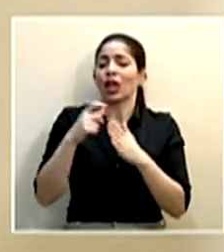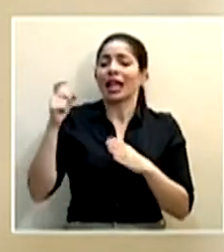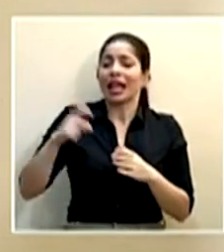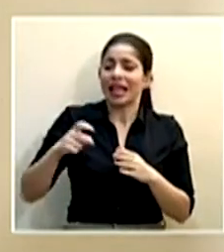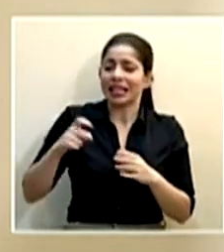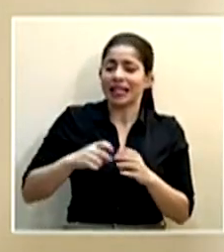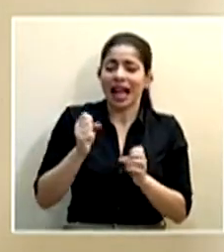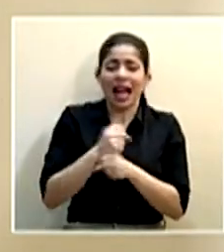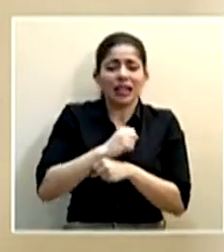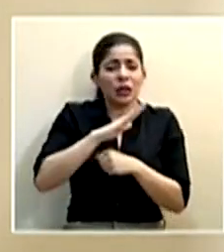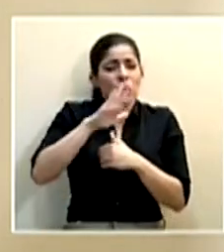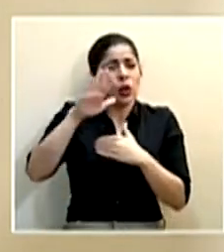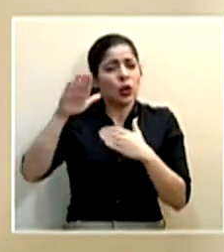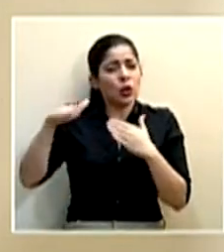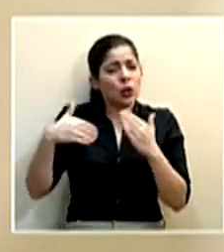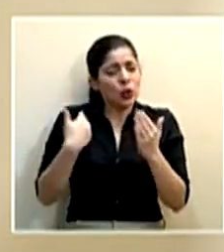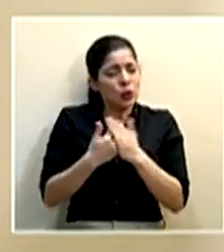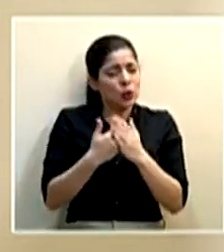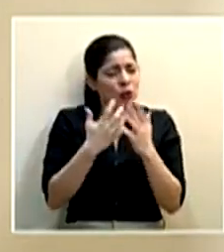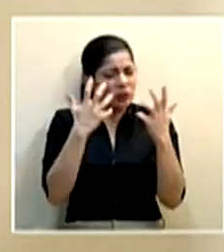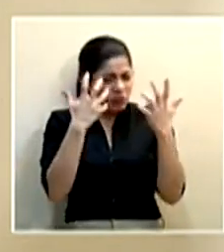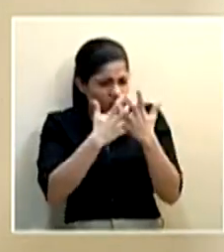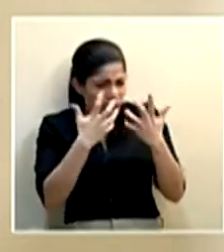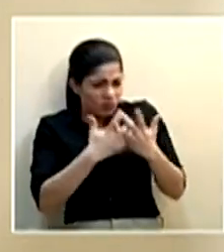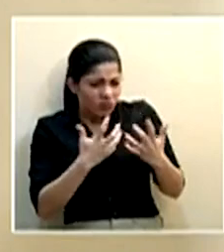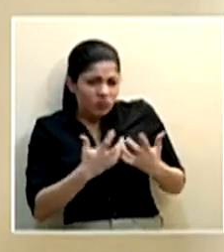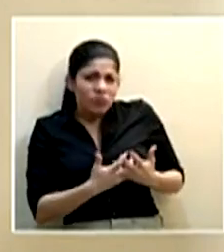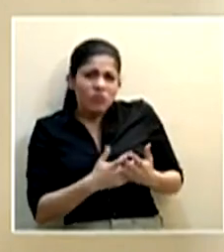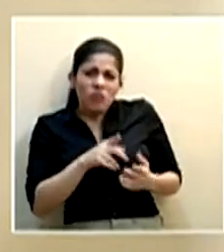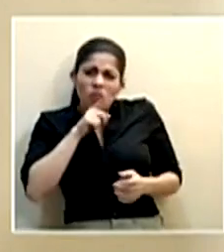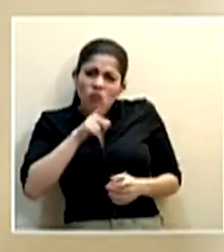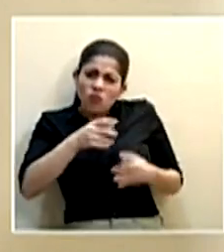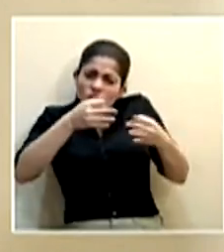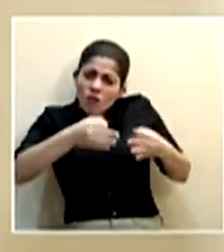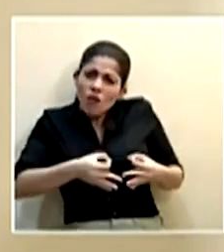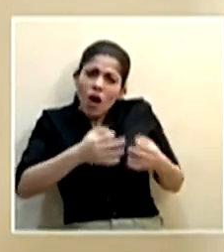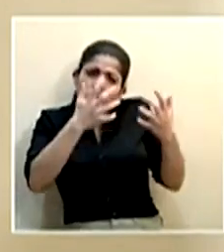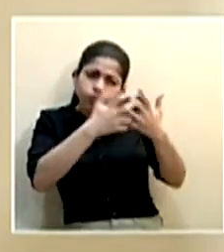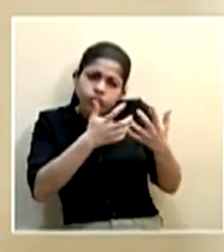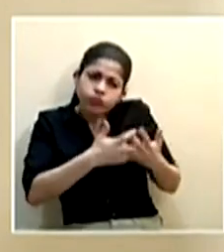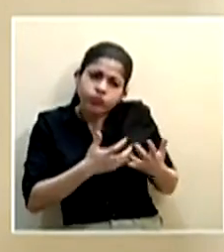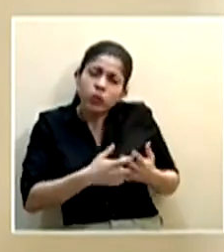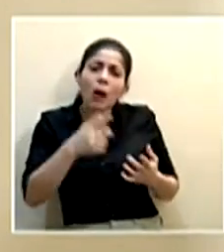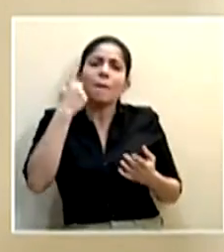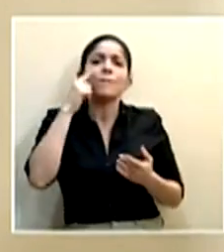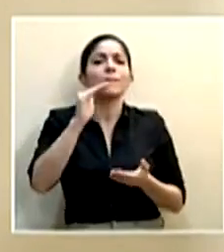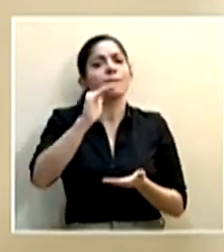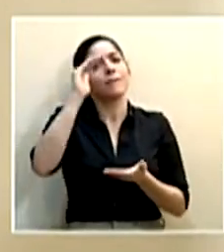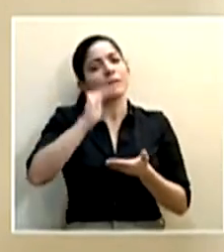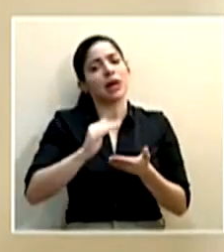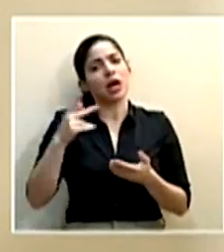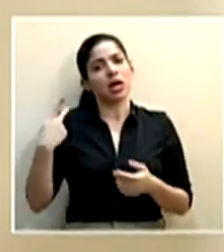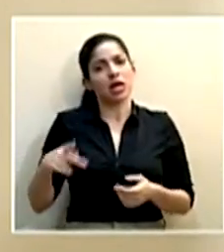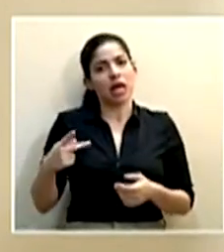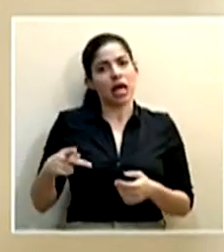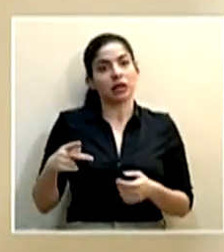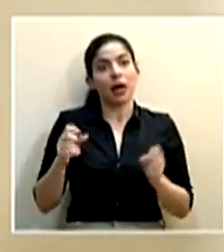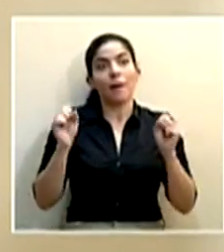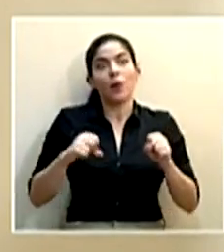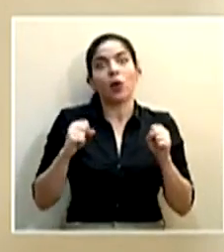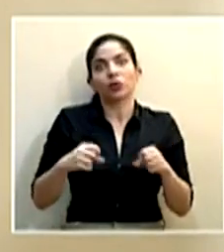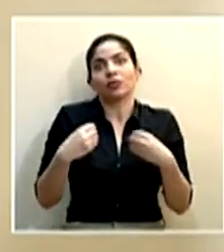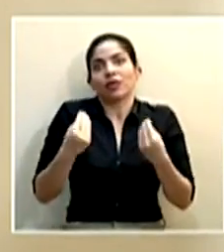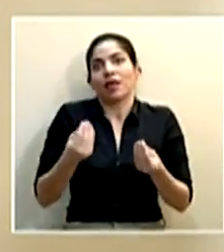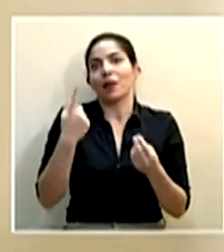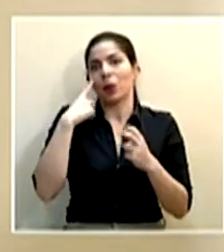de hacer lo más ajustado posible, lo más real posible, para también minimizar los eventuales riesgos que conlleva la